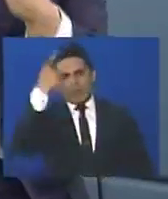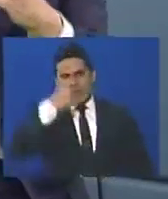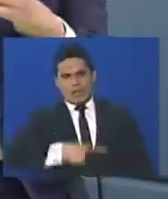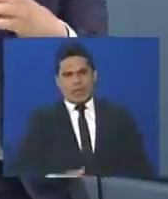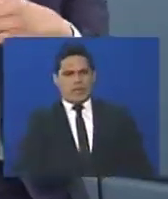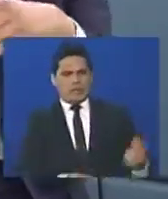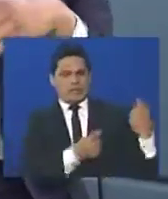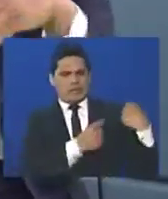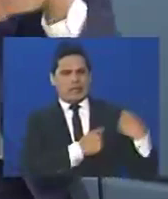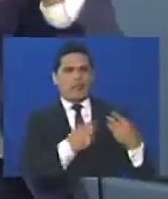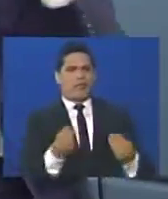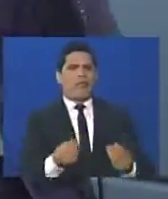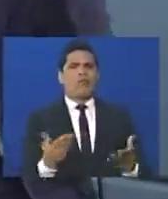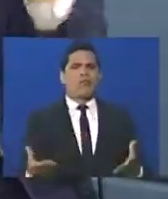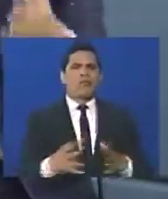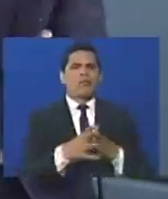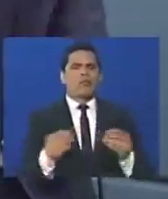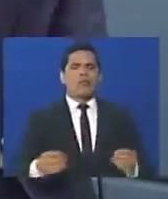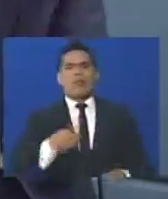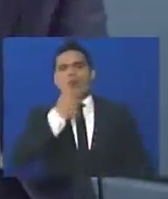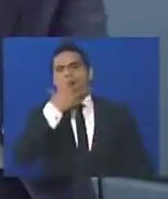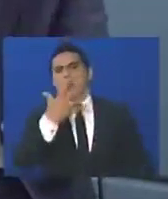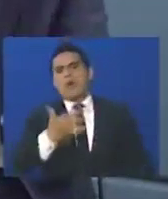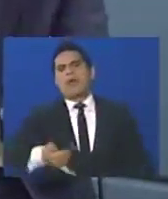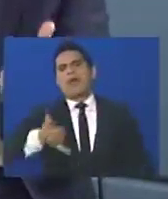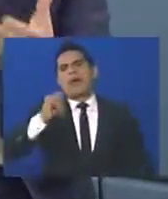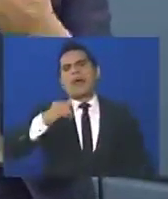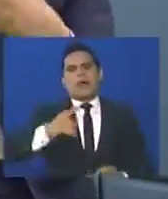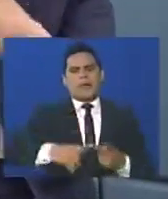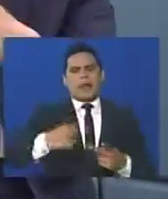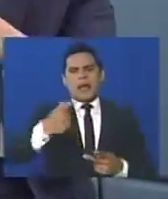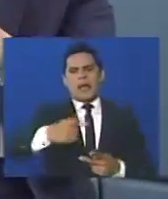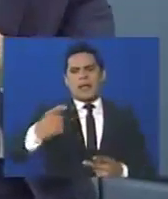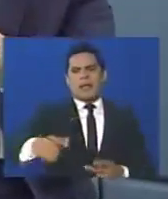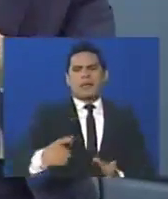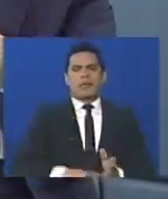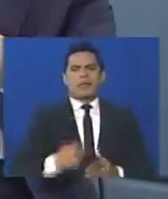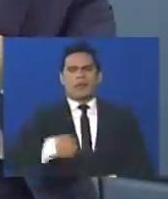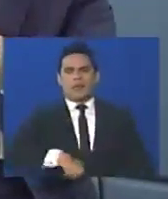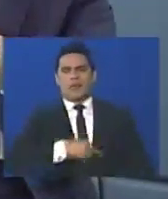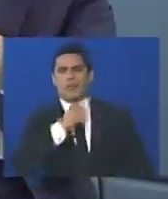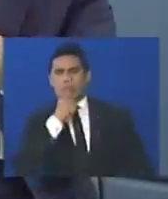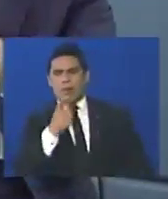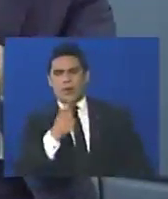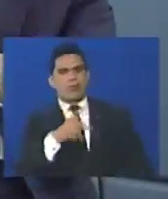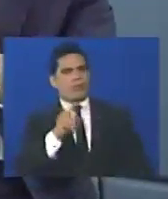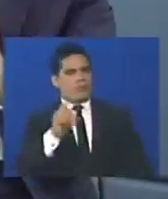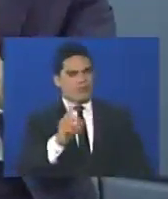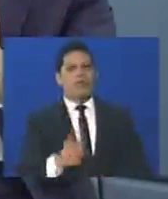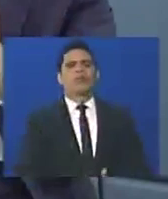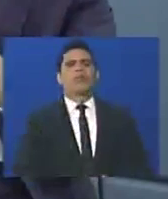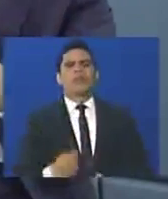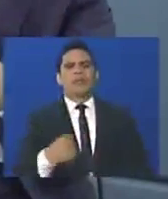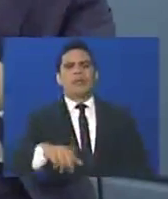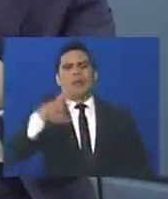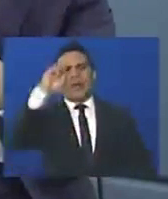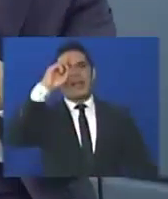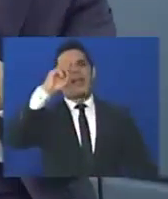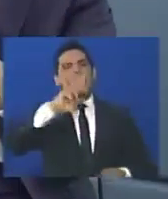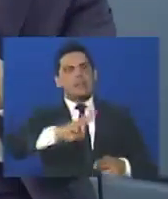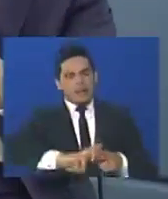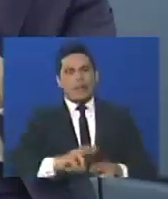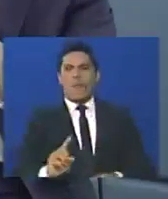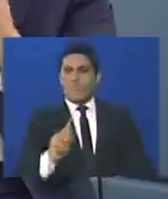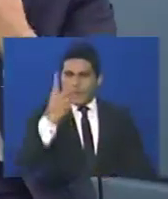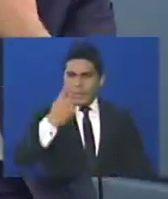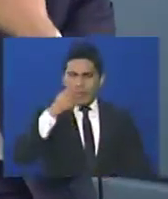reencarnación de todo lo noble que hay, y todos los demás somos unos sinvergüenza y unos apátridas, no, no tiene que haber respeto en primer